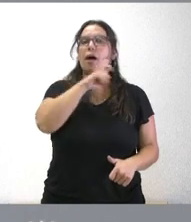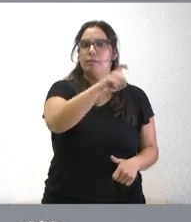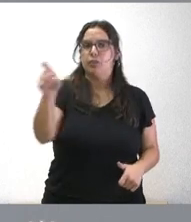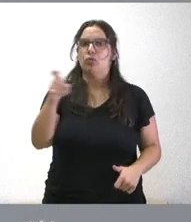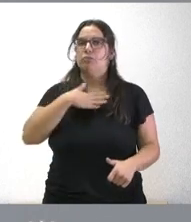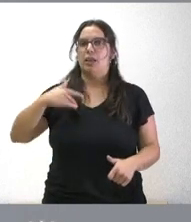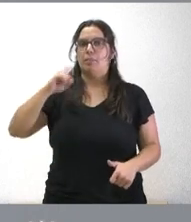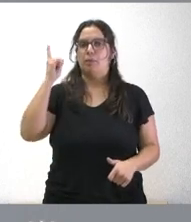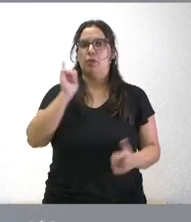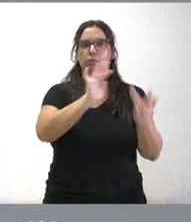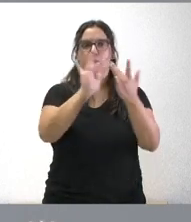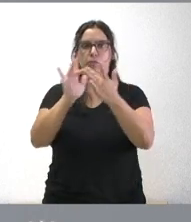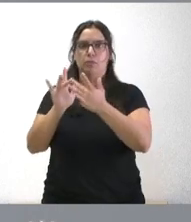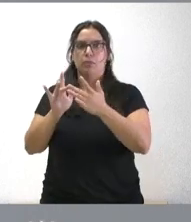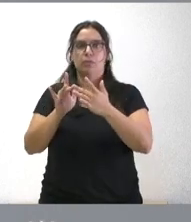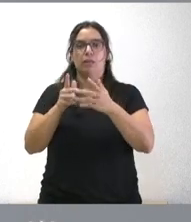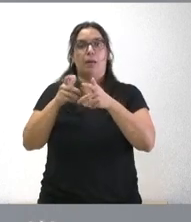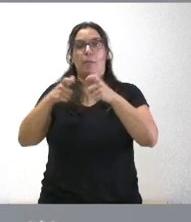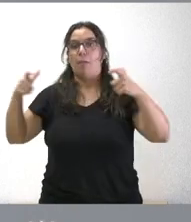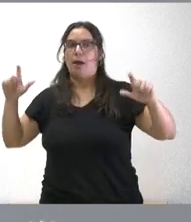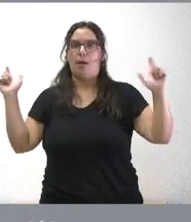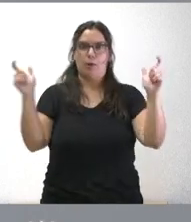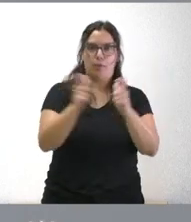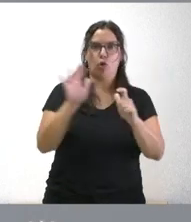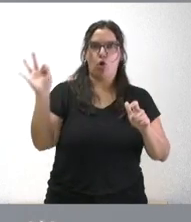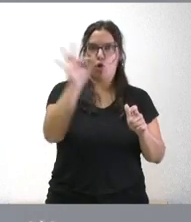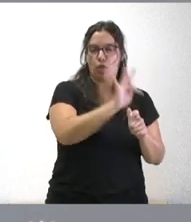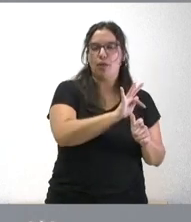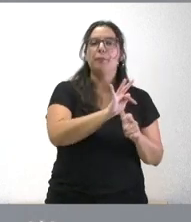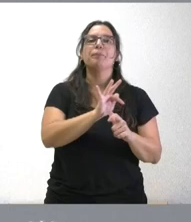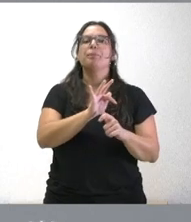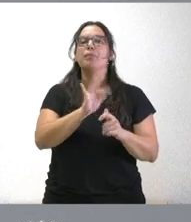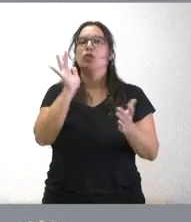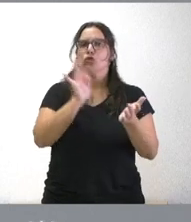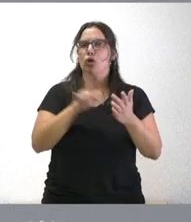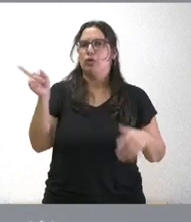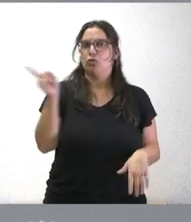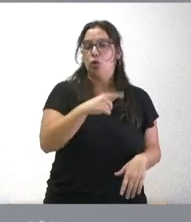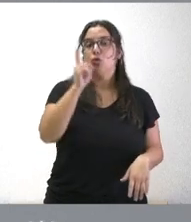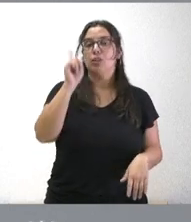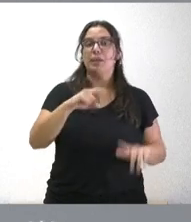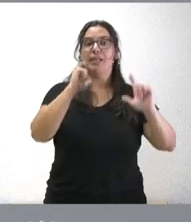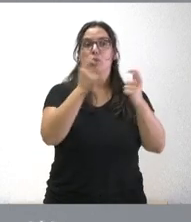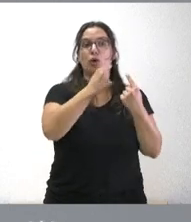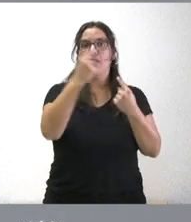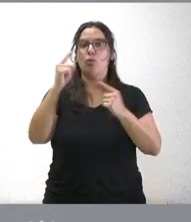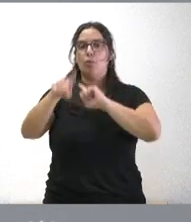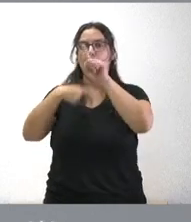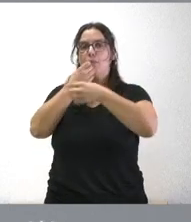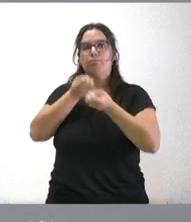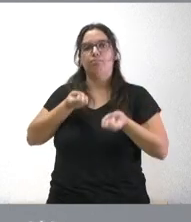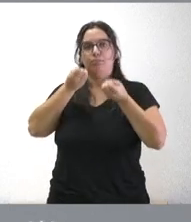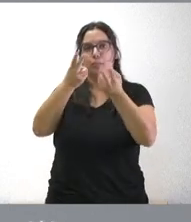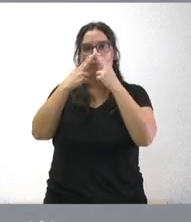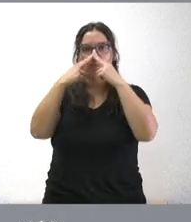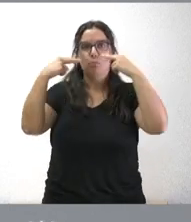políticos que lo iba a hacer de mayor a menor que se reunió con todos ellos hubo también en cada una de las reuniones información pública no solamente